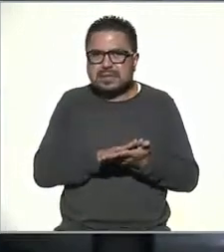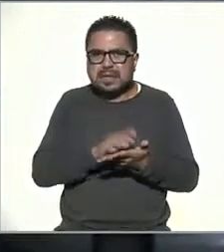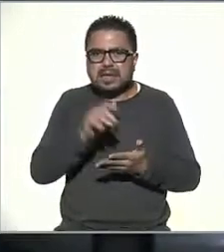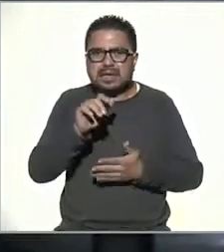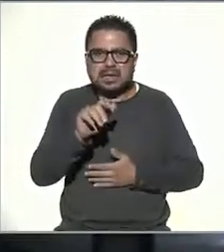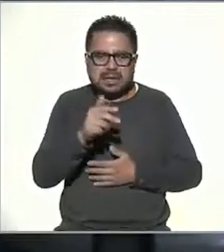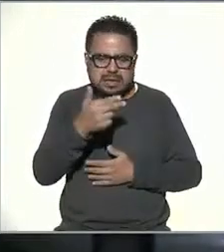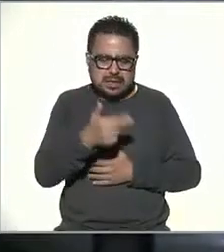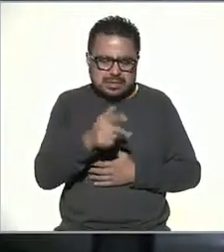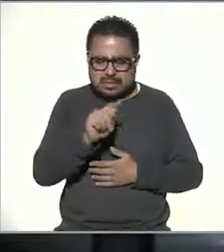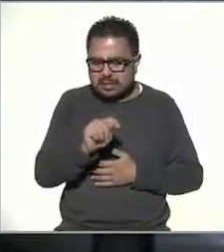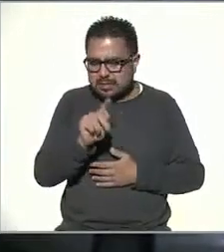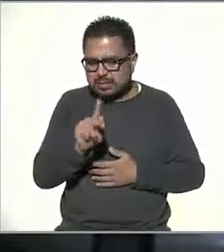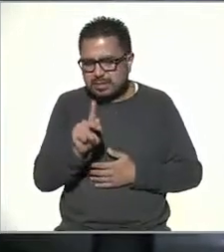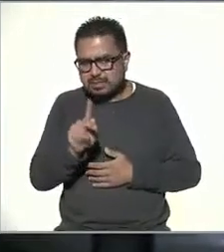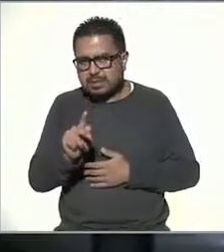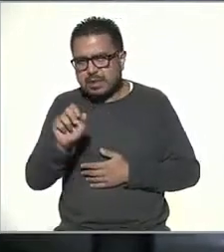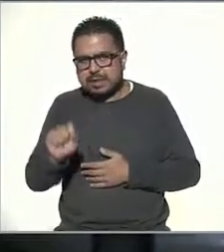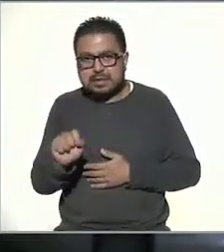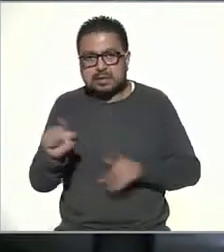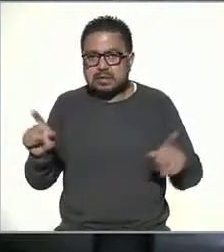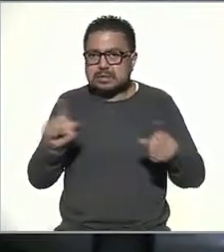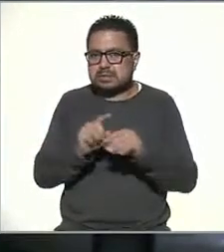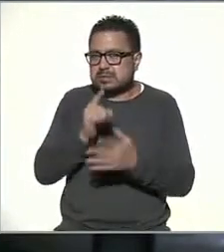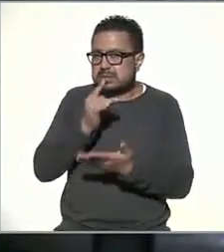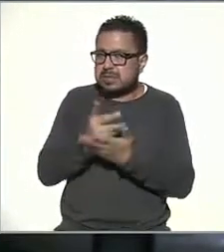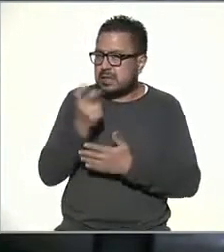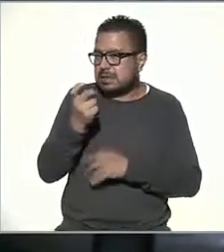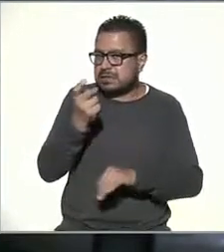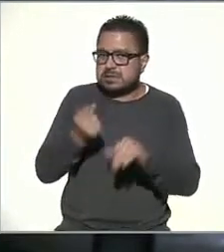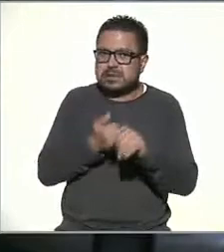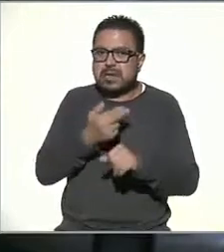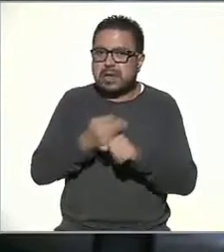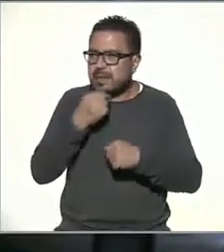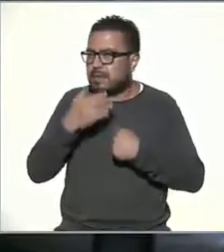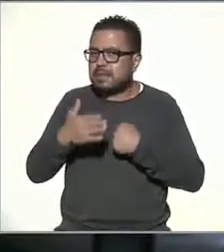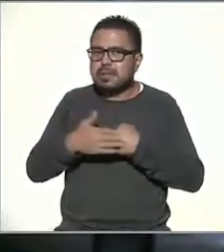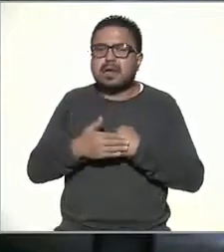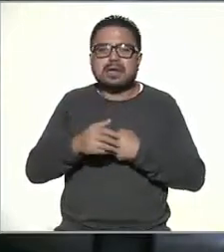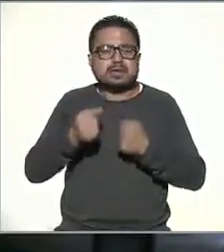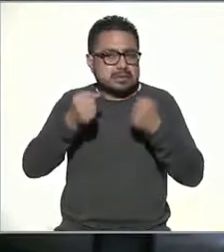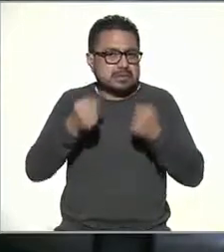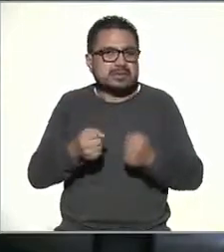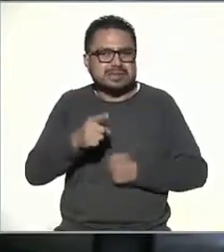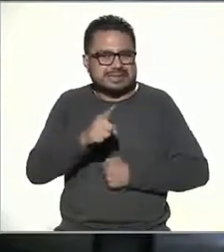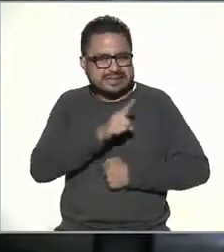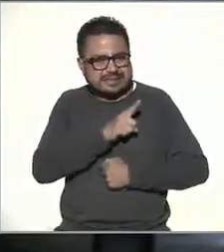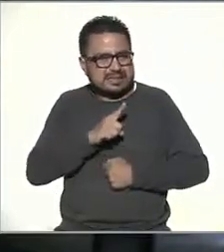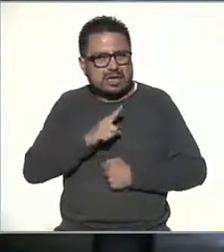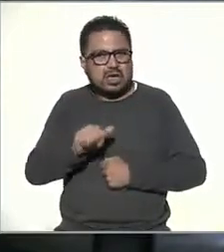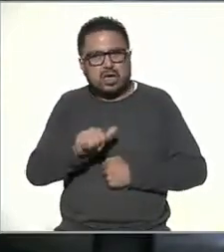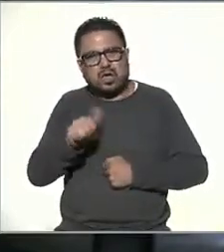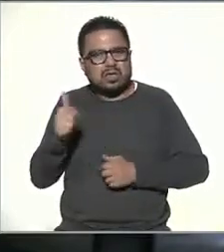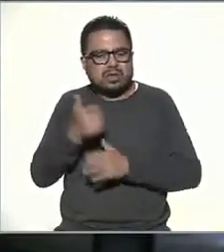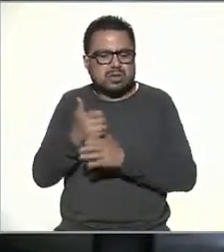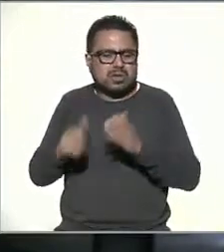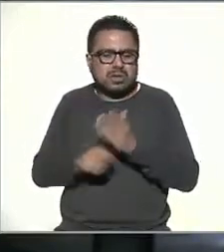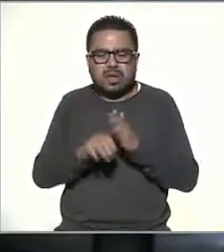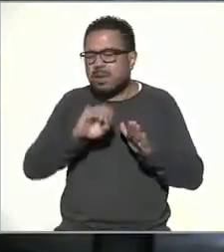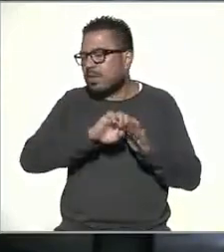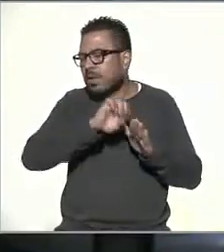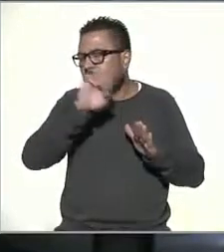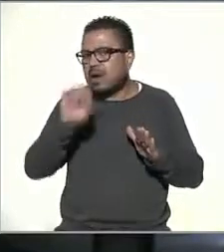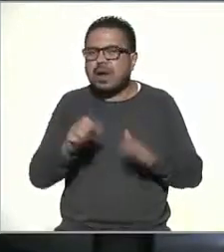HTTPS sin embargo no solamente con esta opción de seguridad me dice que es seguro hay que verificar otras opciones como por ejemplo